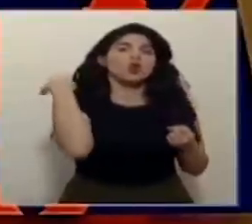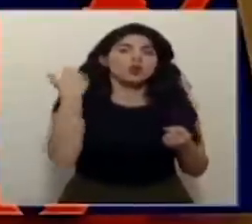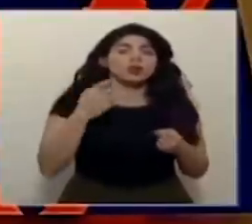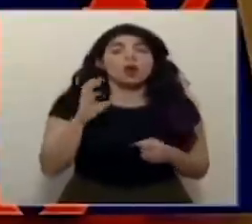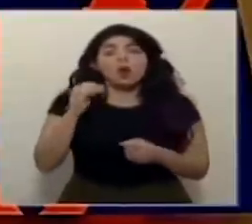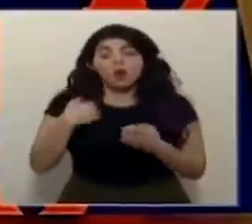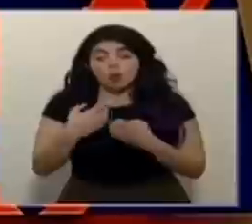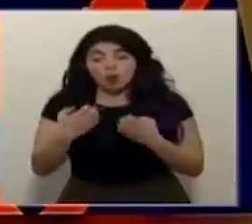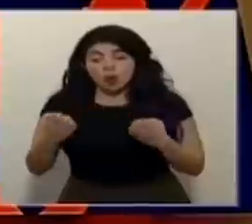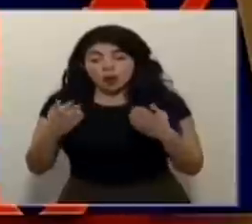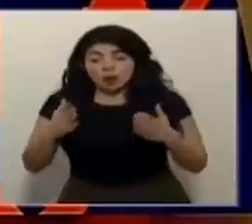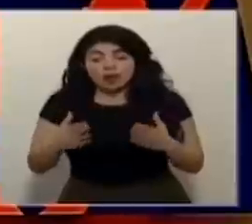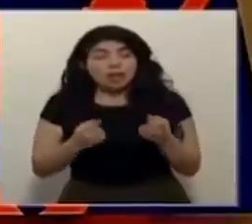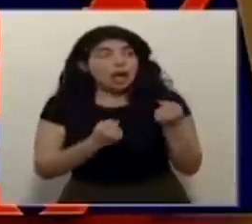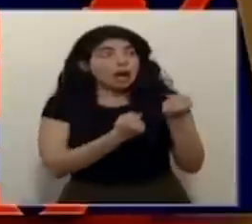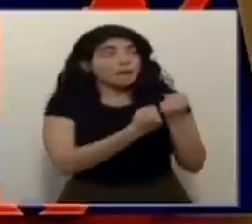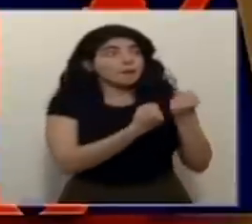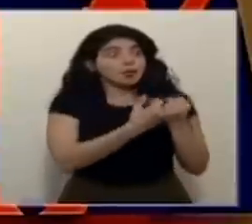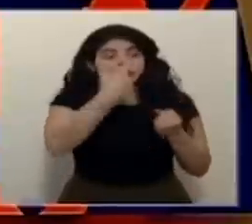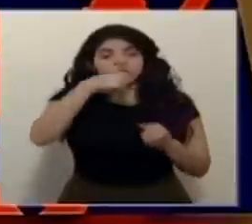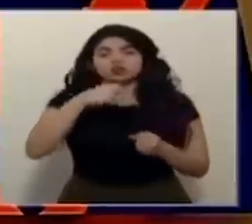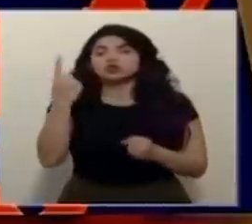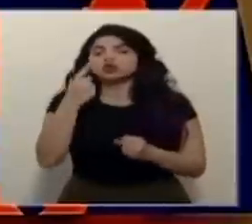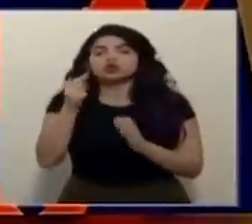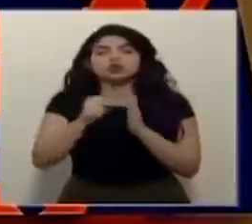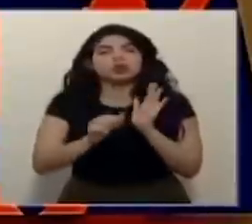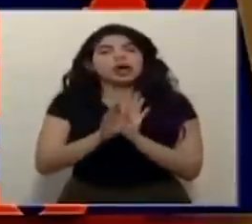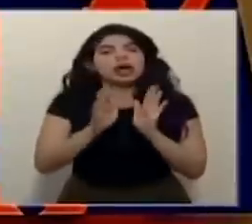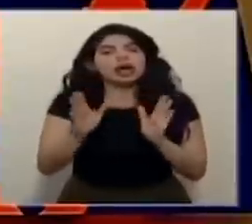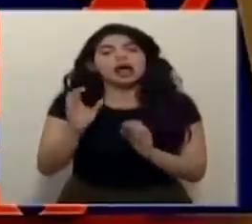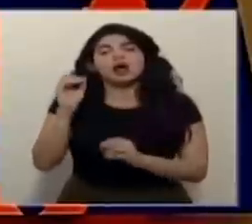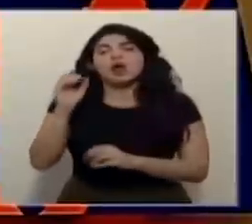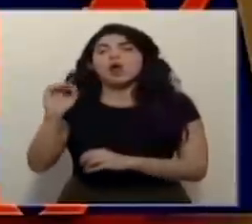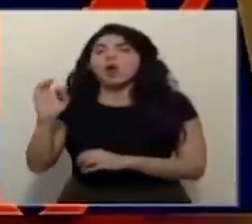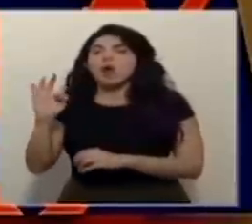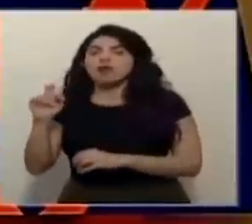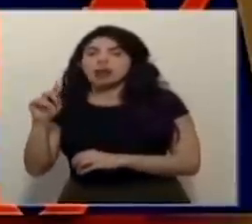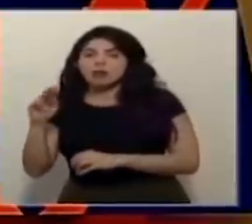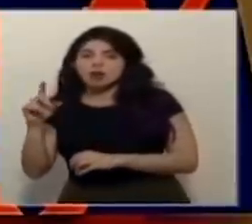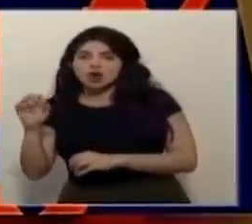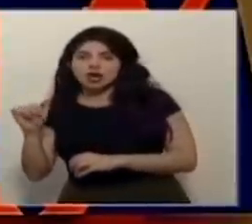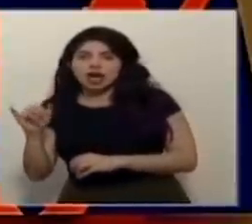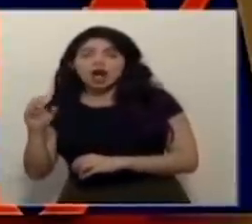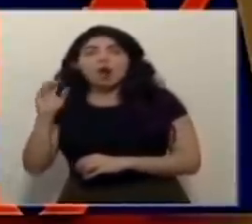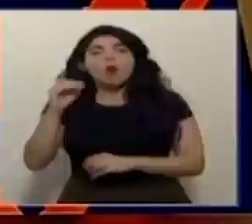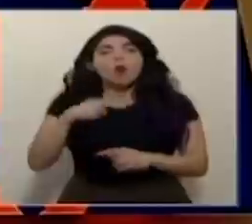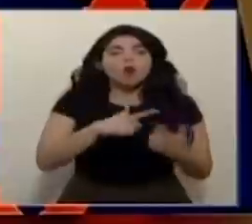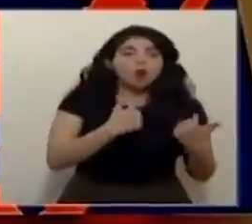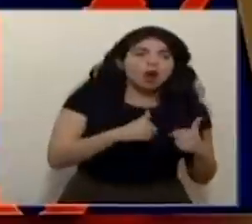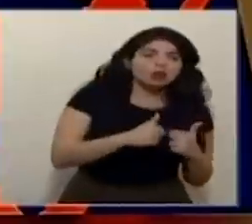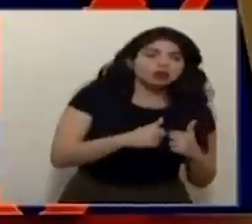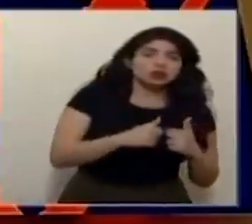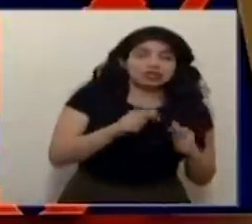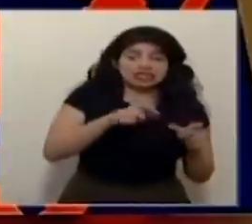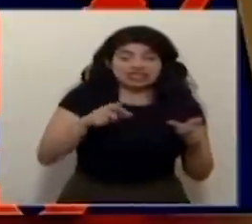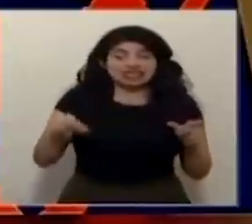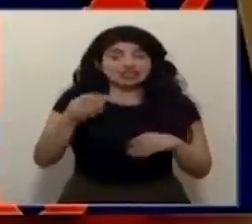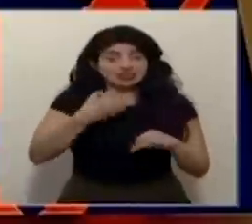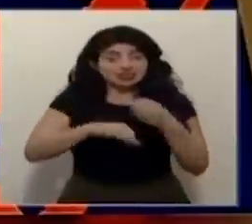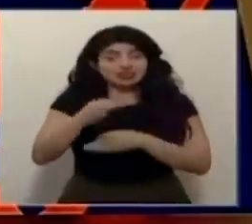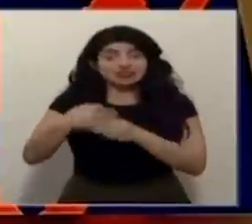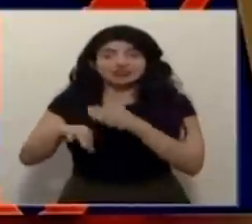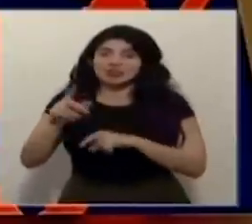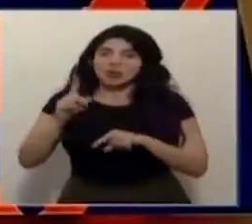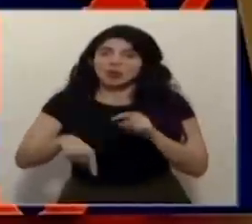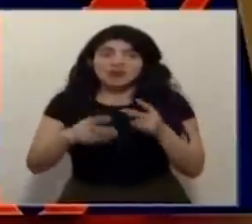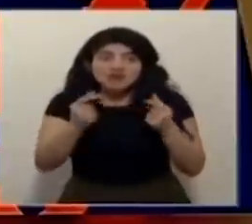instrumentistas que se especializan en cirugía general o en oftalmología o en cardiología y este es un personal que no se puede sustituir